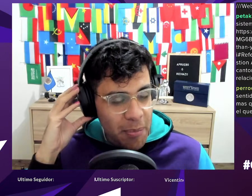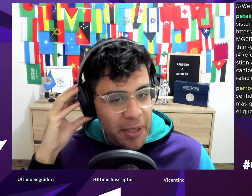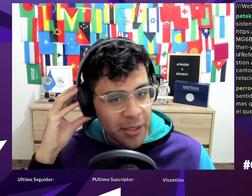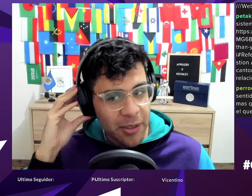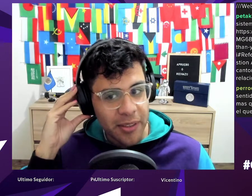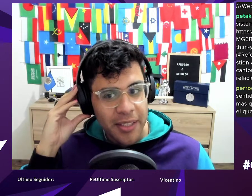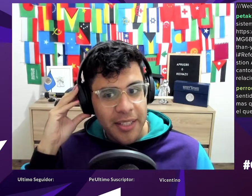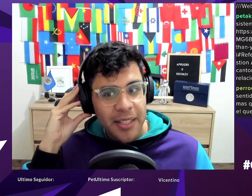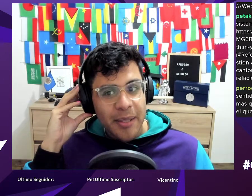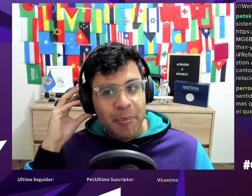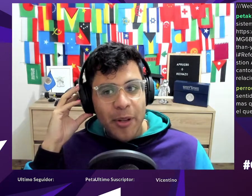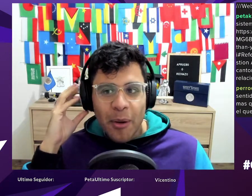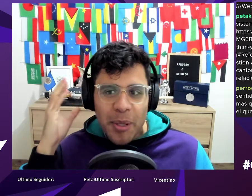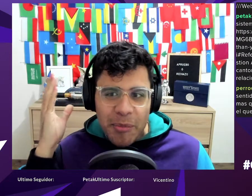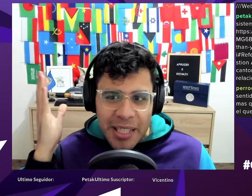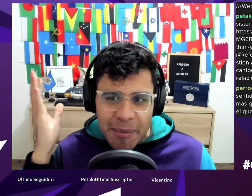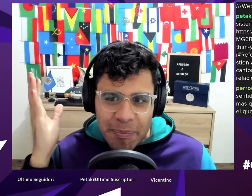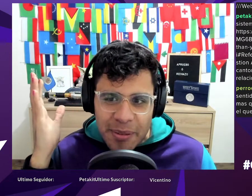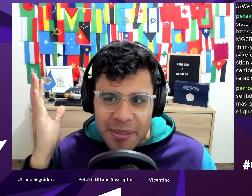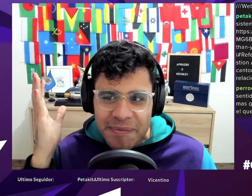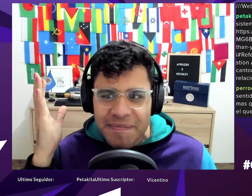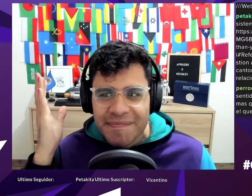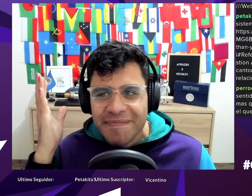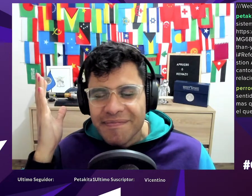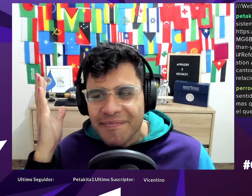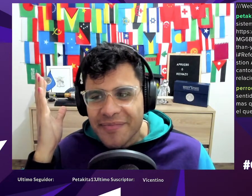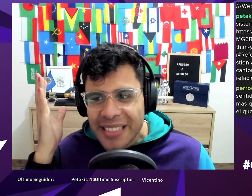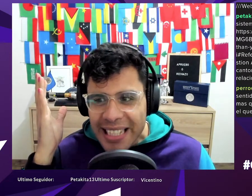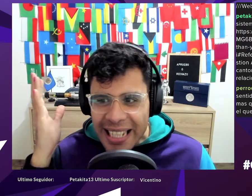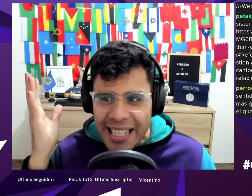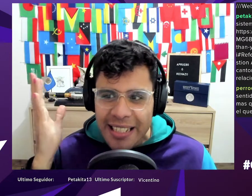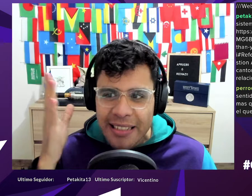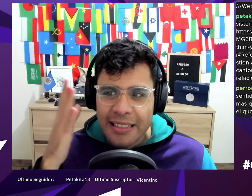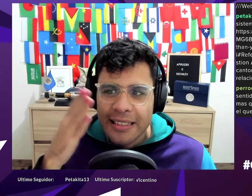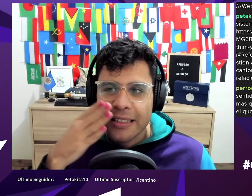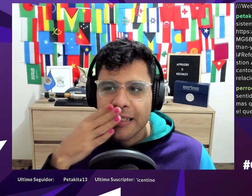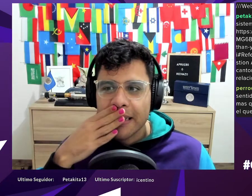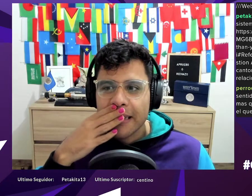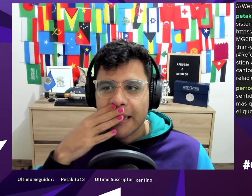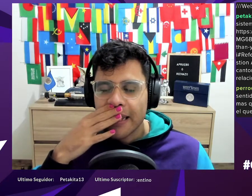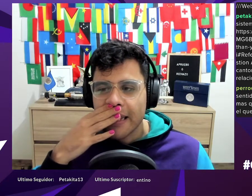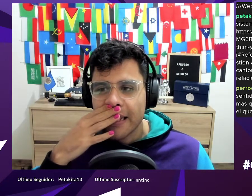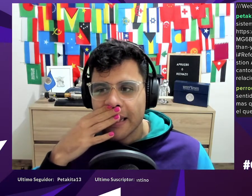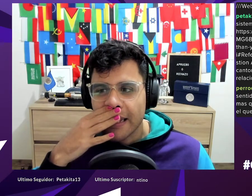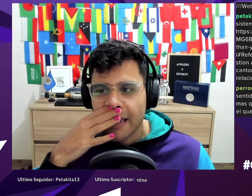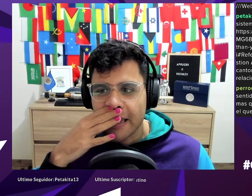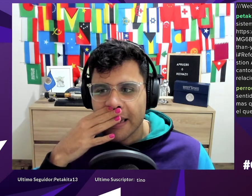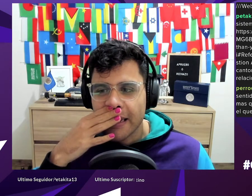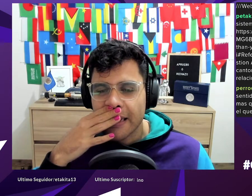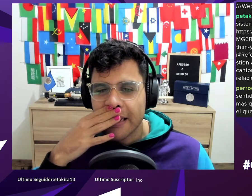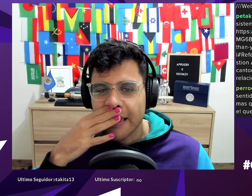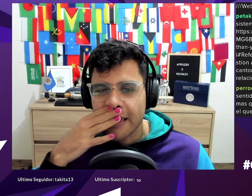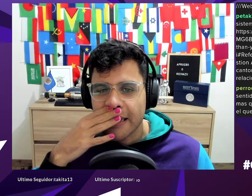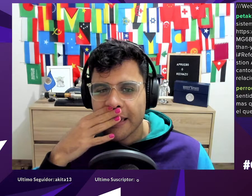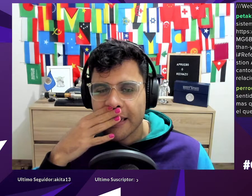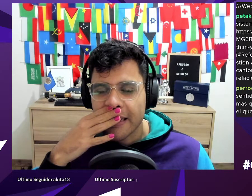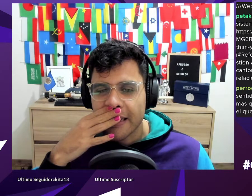en muchos aspectos pero al mismo tiempo diré que eh